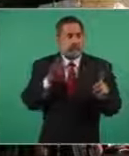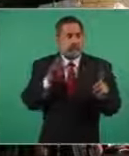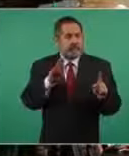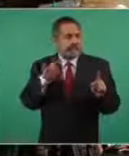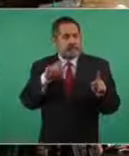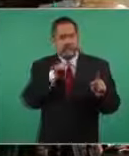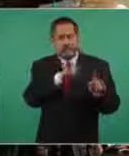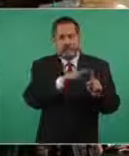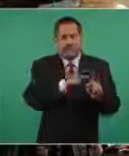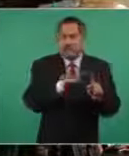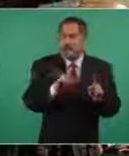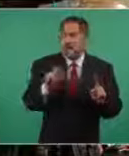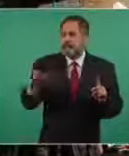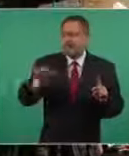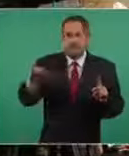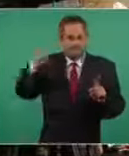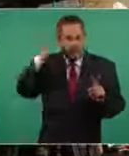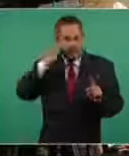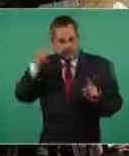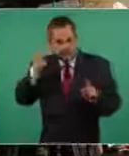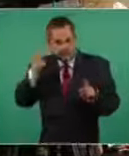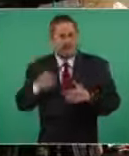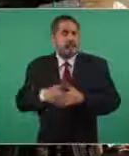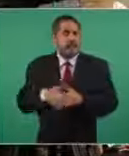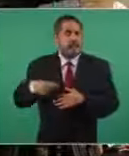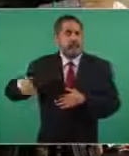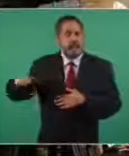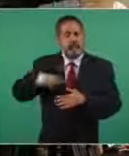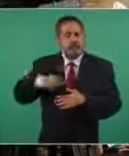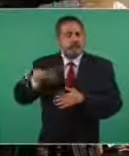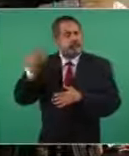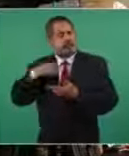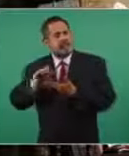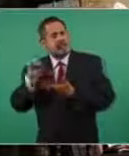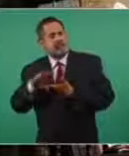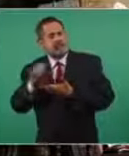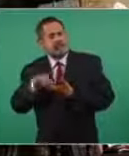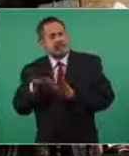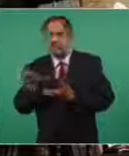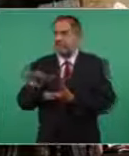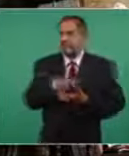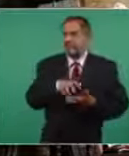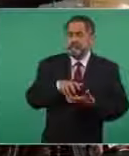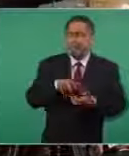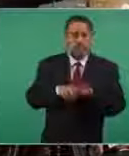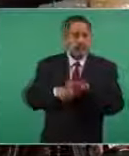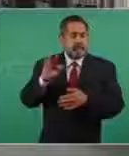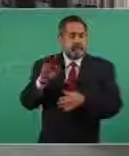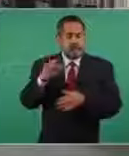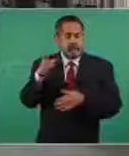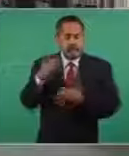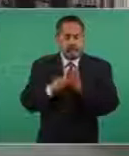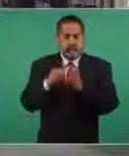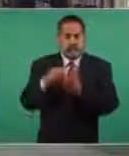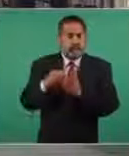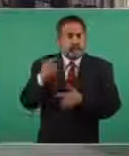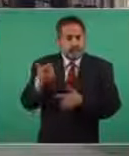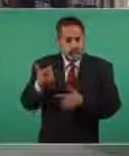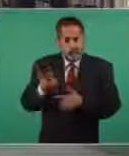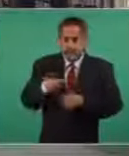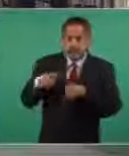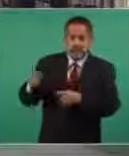California para los jubilados. Son ahorros retenidos que ascienden a un monto de 43 millones de pesos,